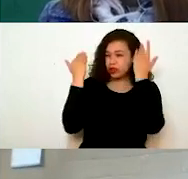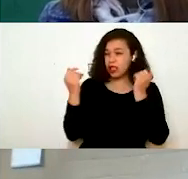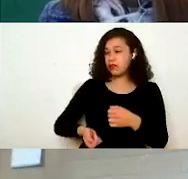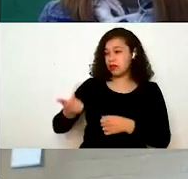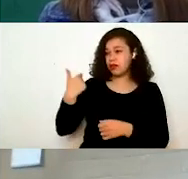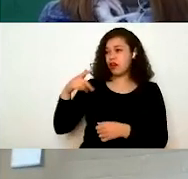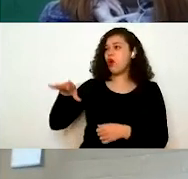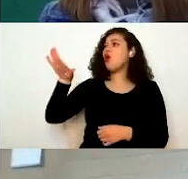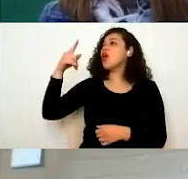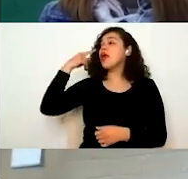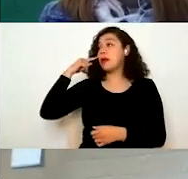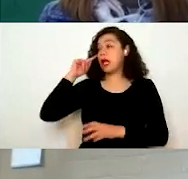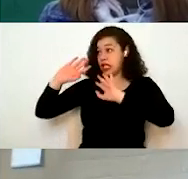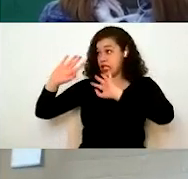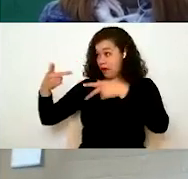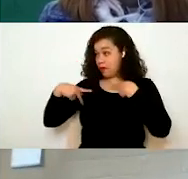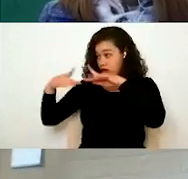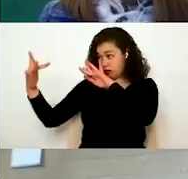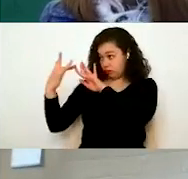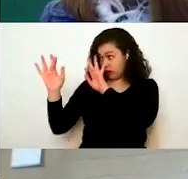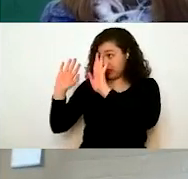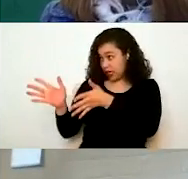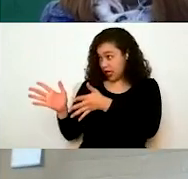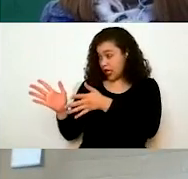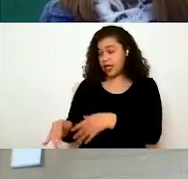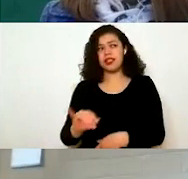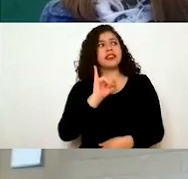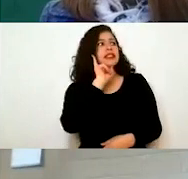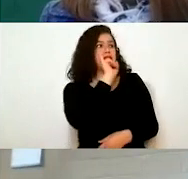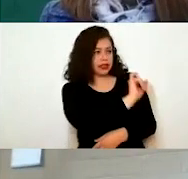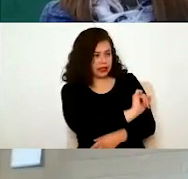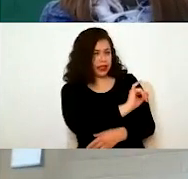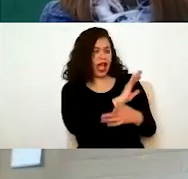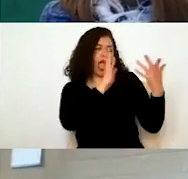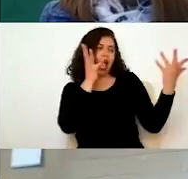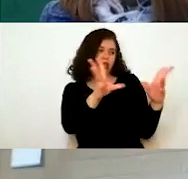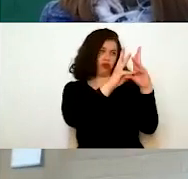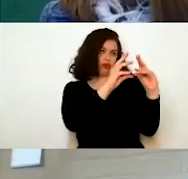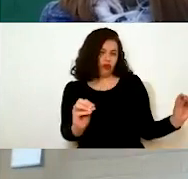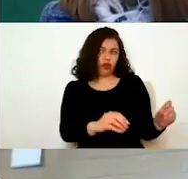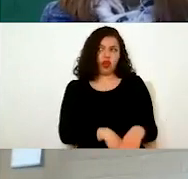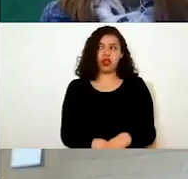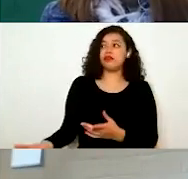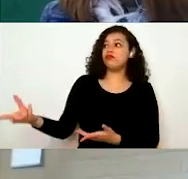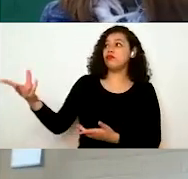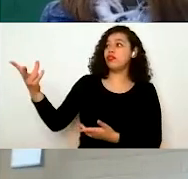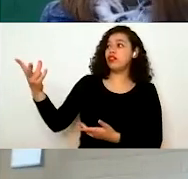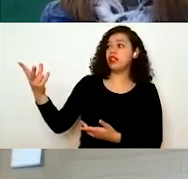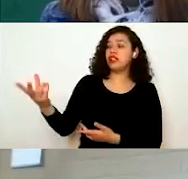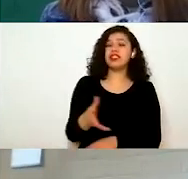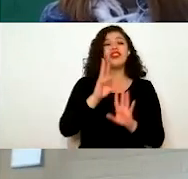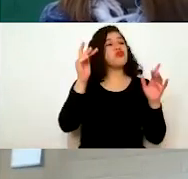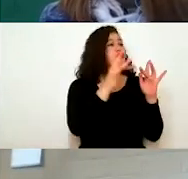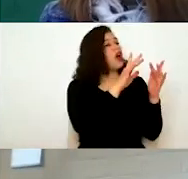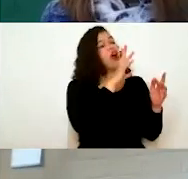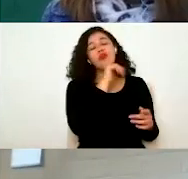el asesor. Oye, ¿contactaste a la persona? Si nos dice que sí, bueno, ya se solventa. O si me dice, ¿sabes qué? No la pude contactar,